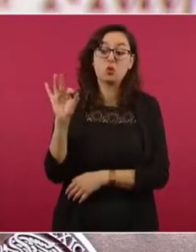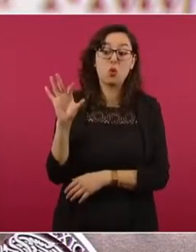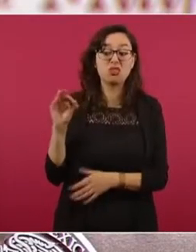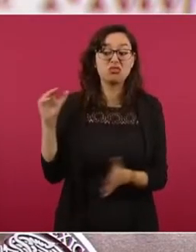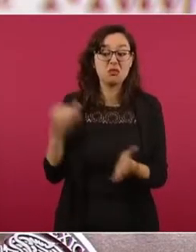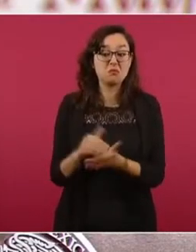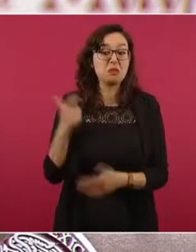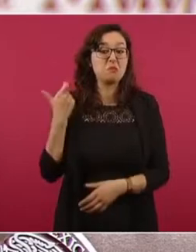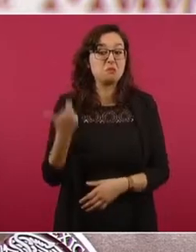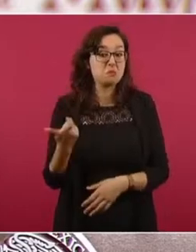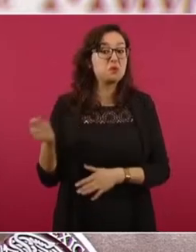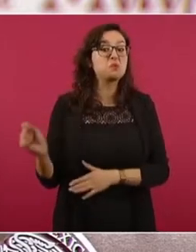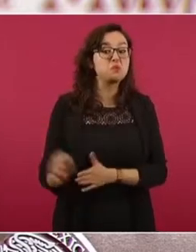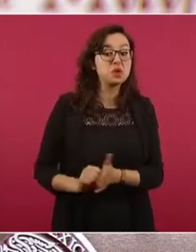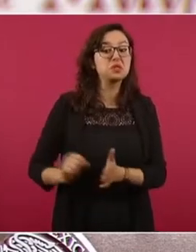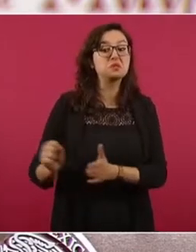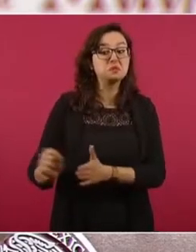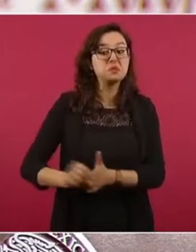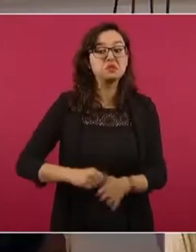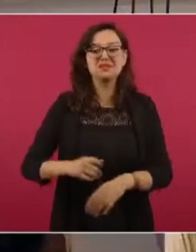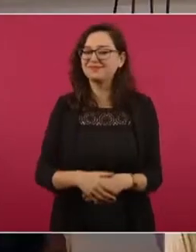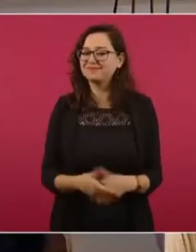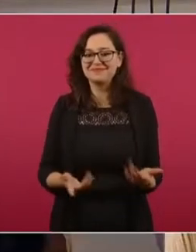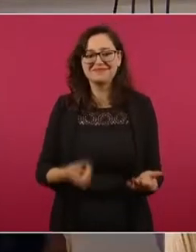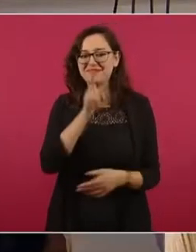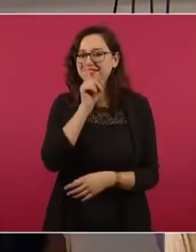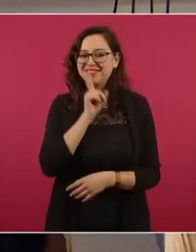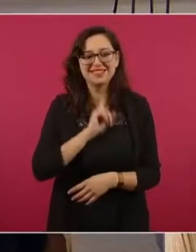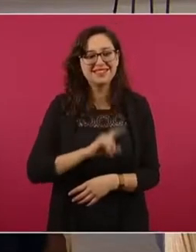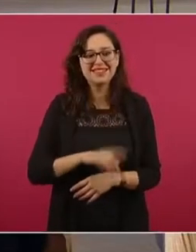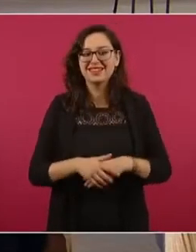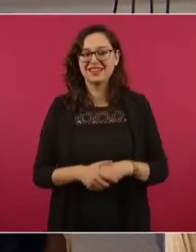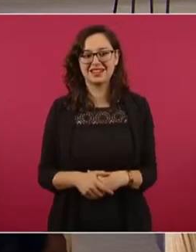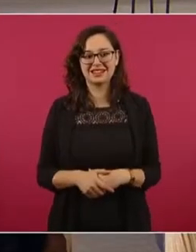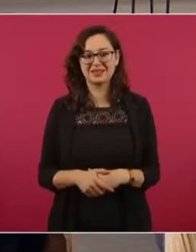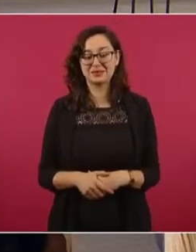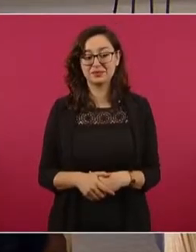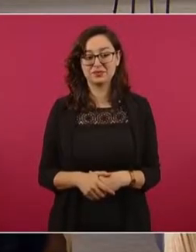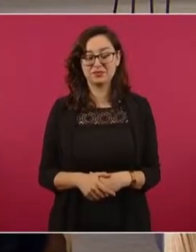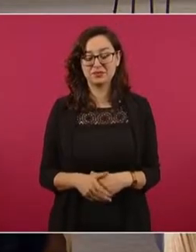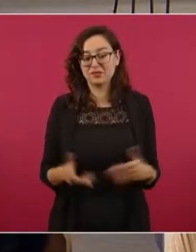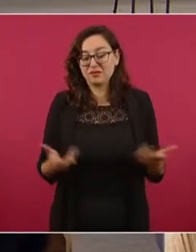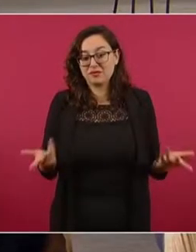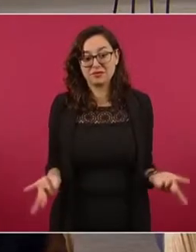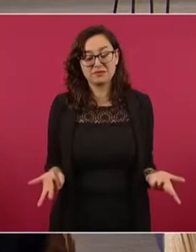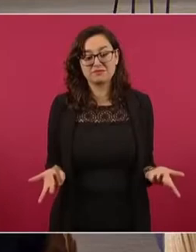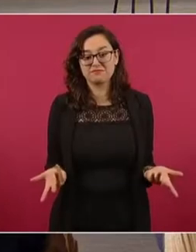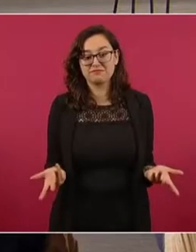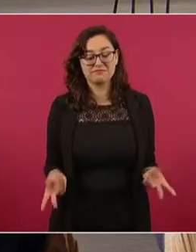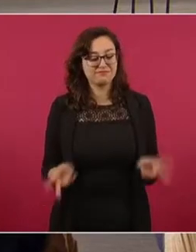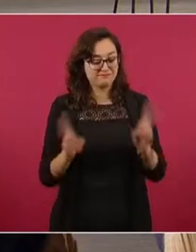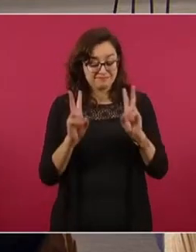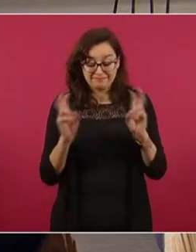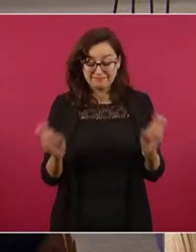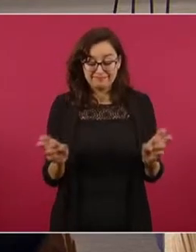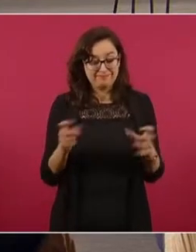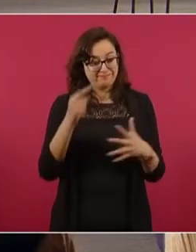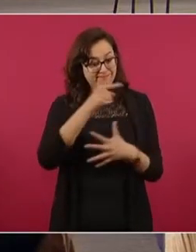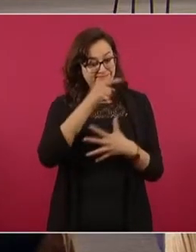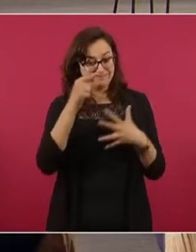propio presidente de la república. Bueno, hasta aquí este tema, pero queremos concluir